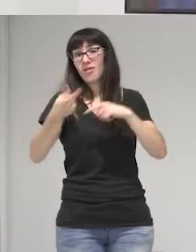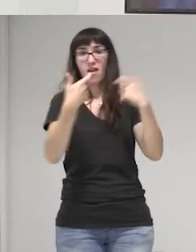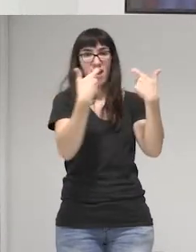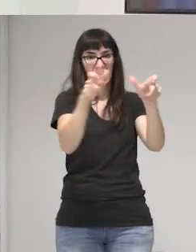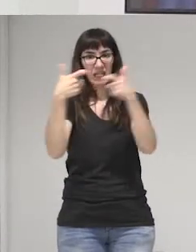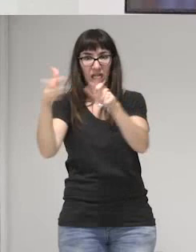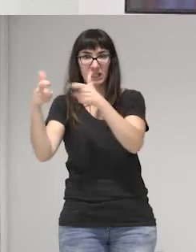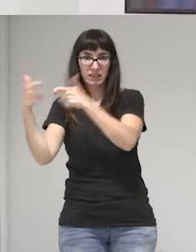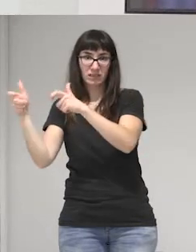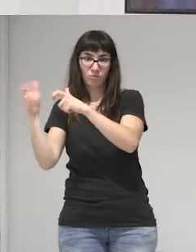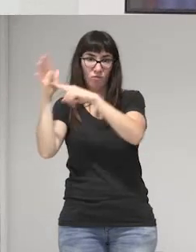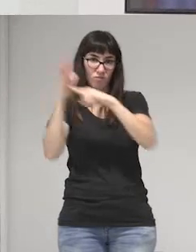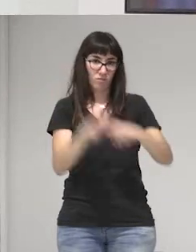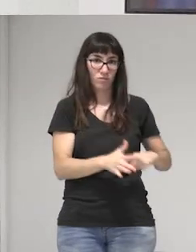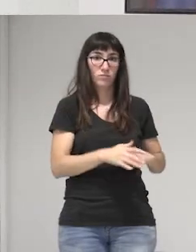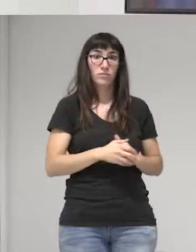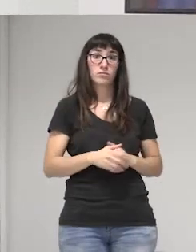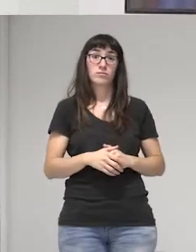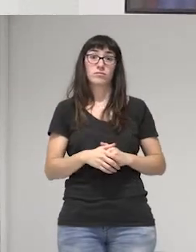todas estas